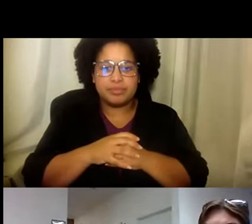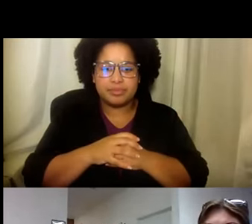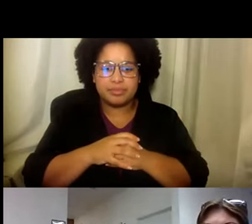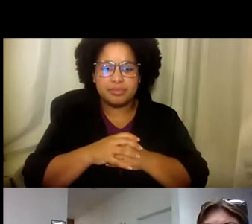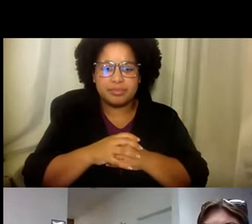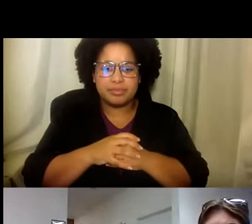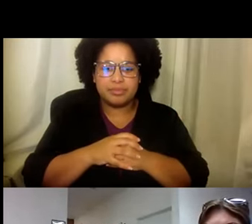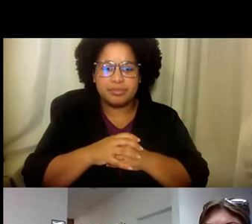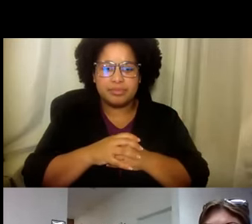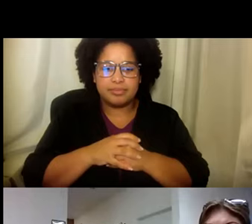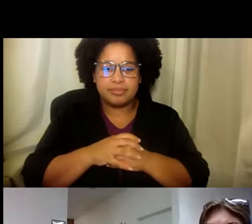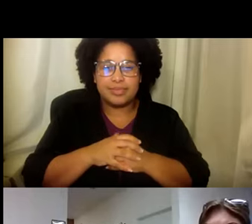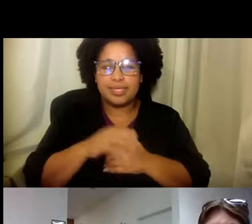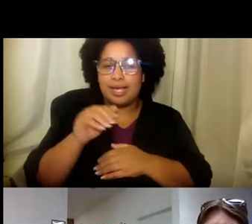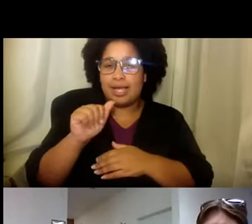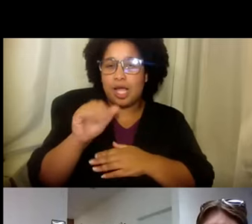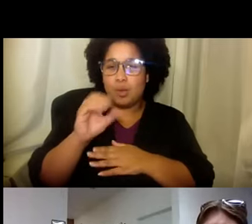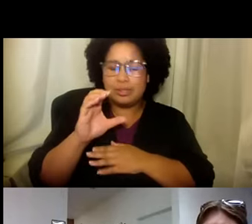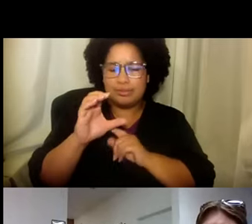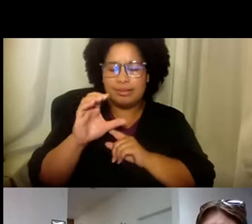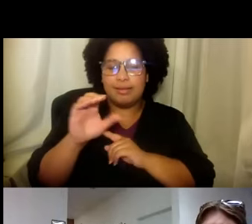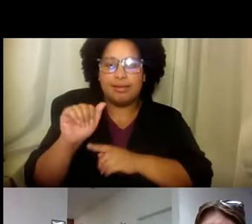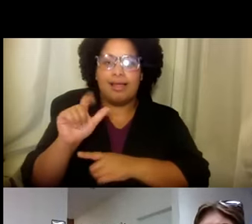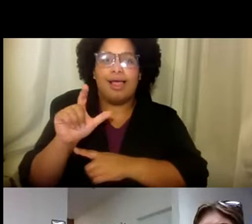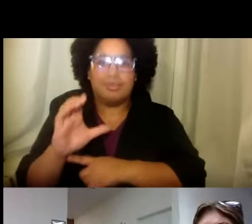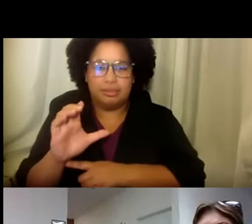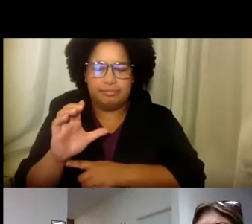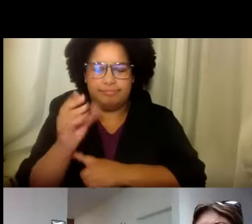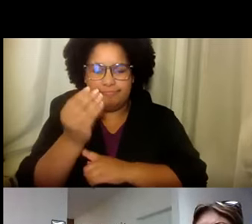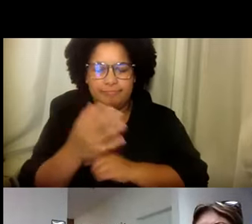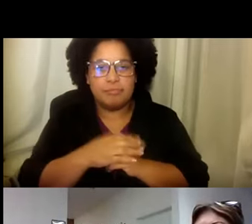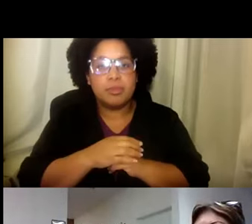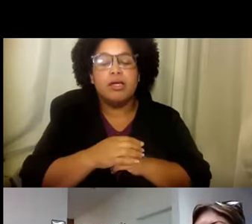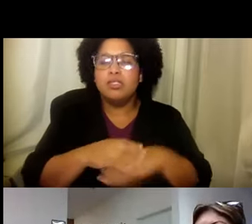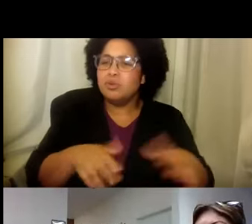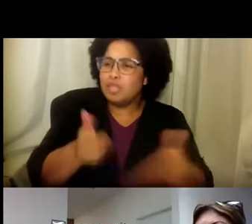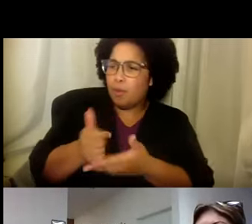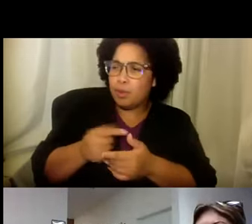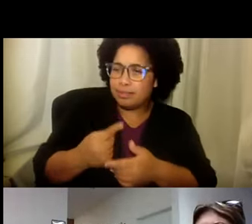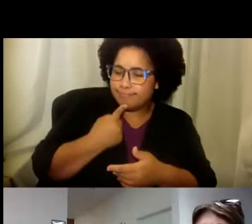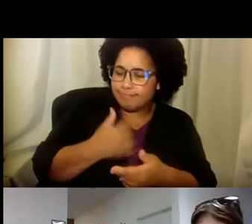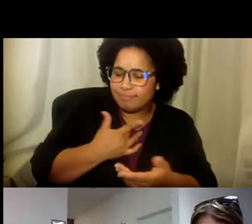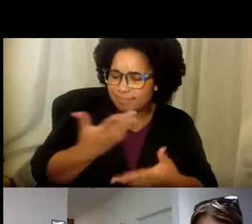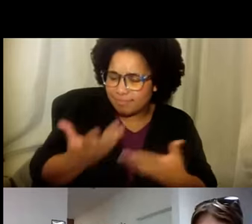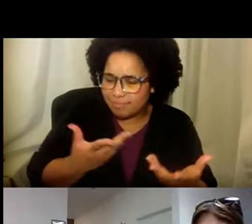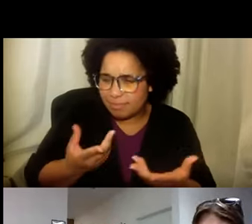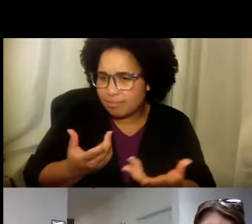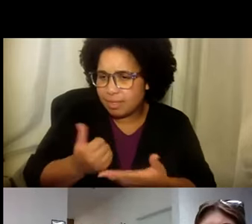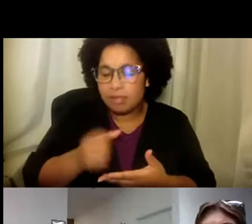Una reunión grande. ¿Verdad? Y no iba a ser algo seguro para hacer. Sí. Muy bien. ¿Y ella te ayudó con eso?